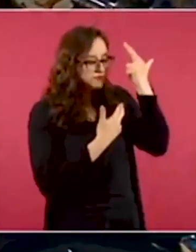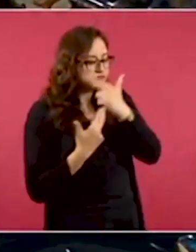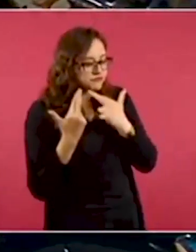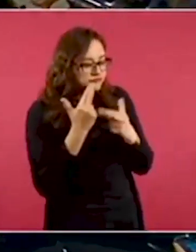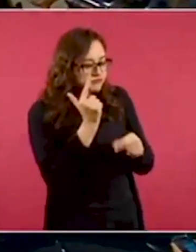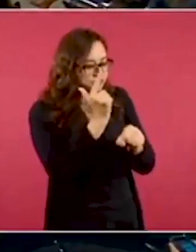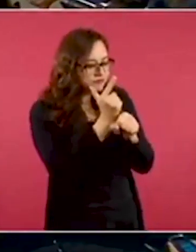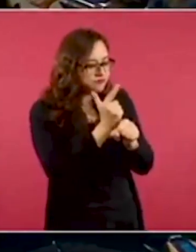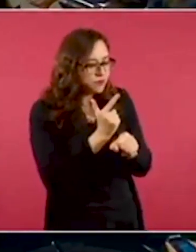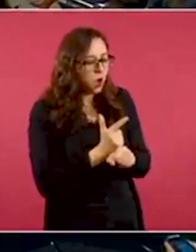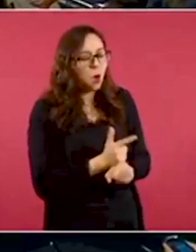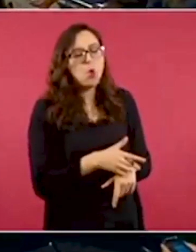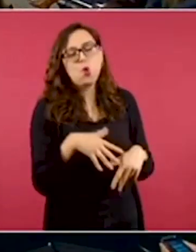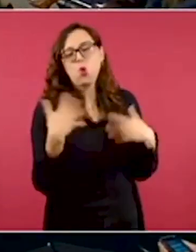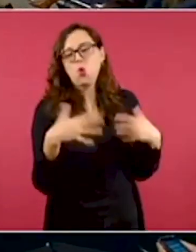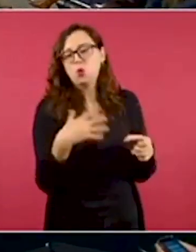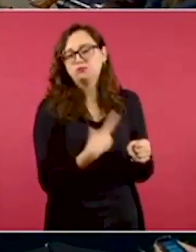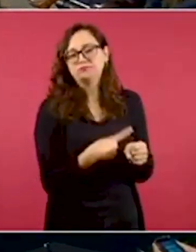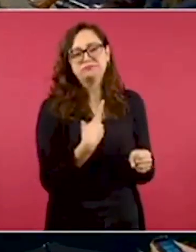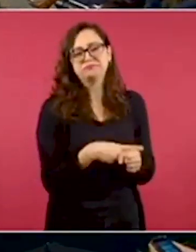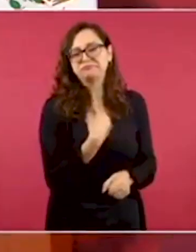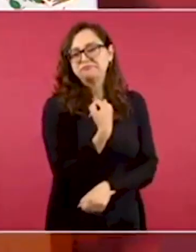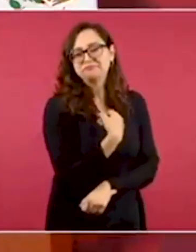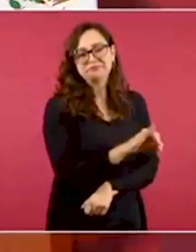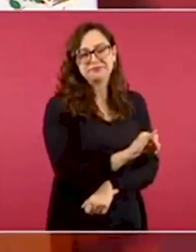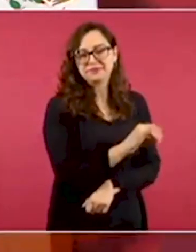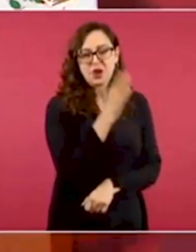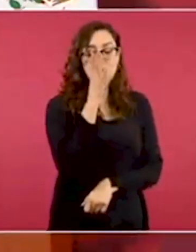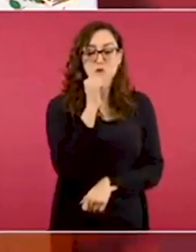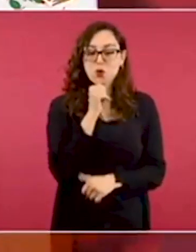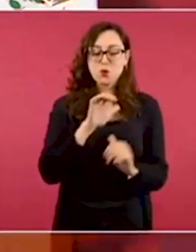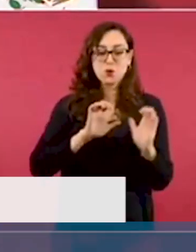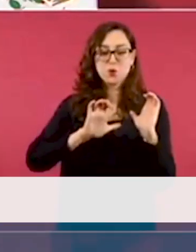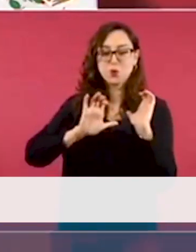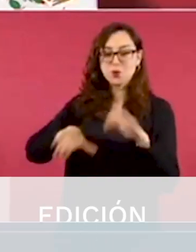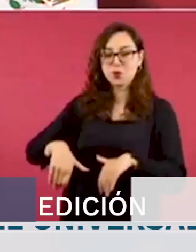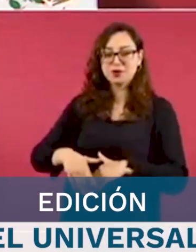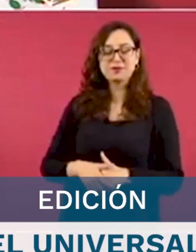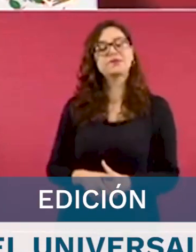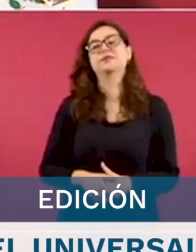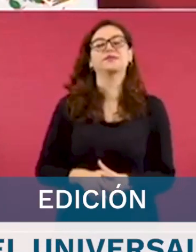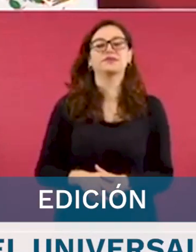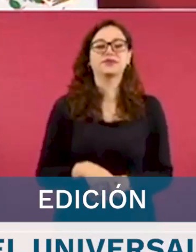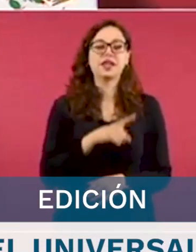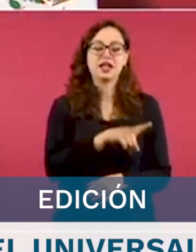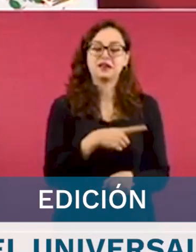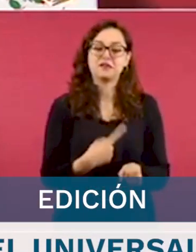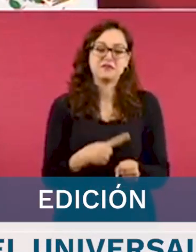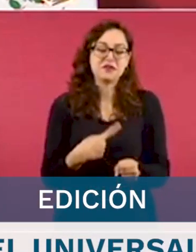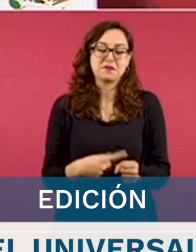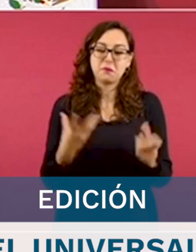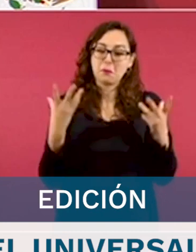según la canción tenía muchos padecimientos.